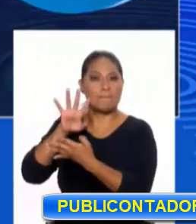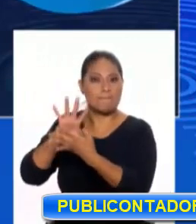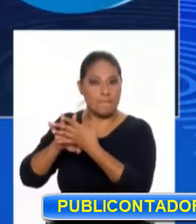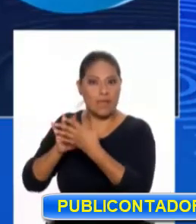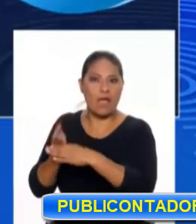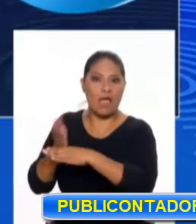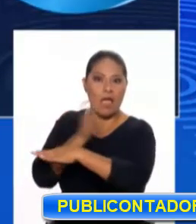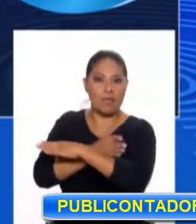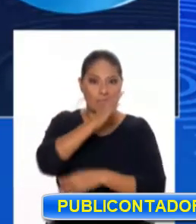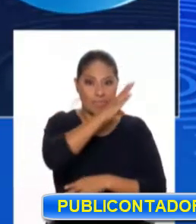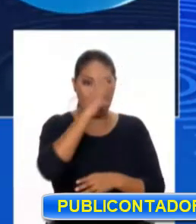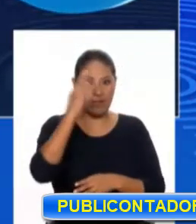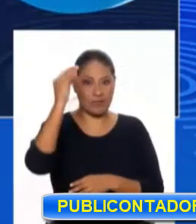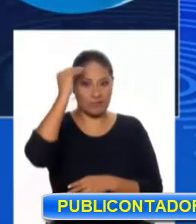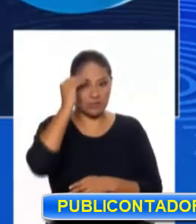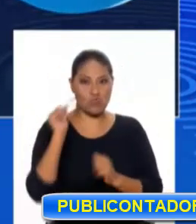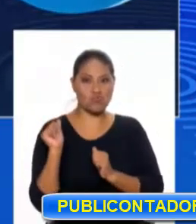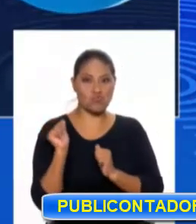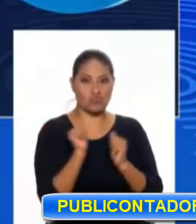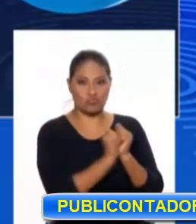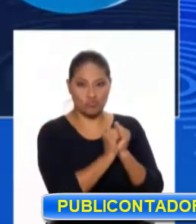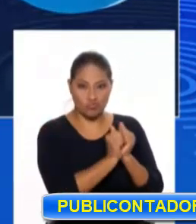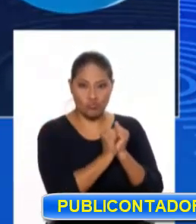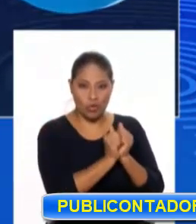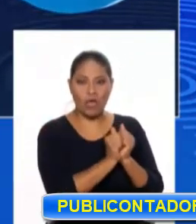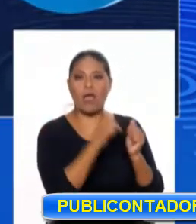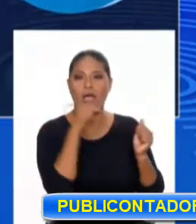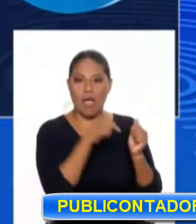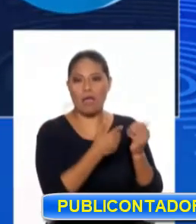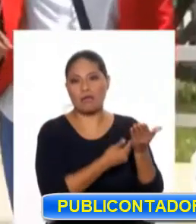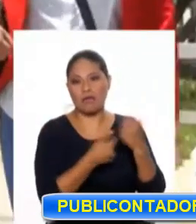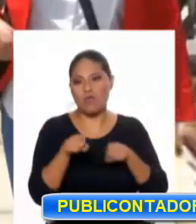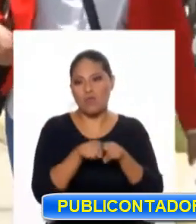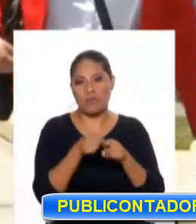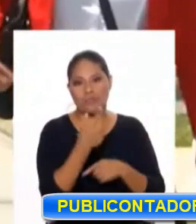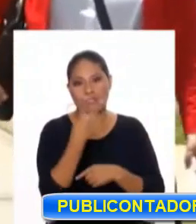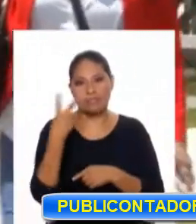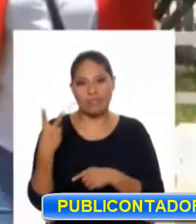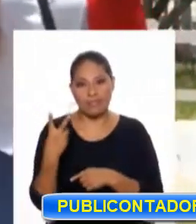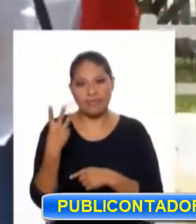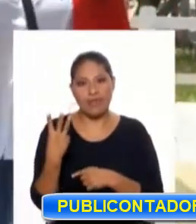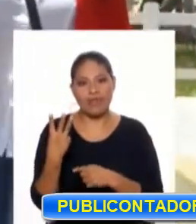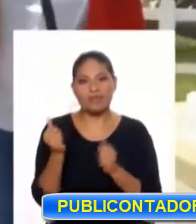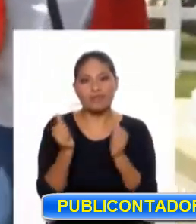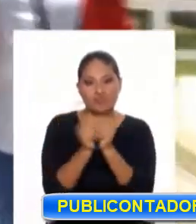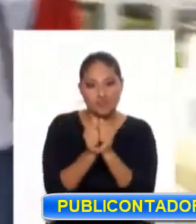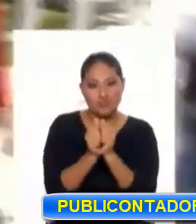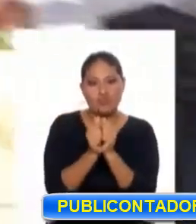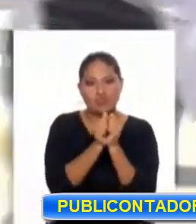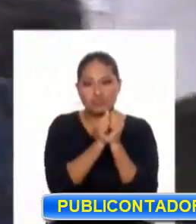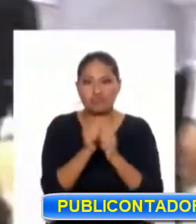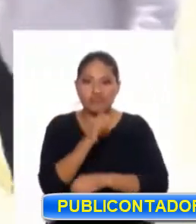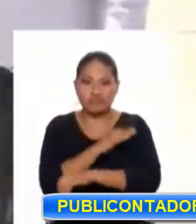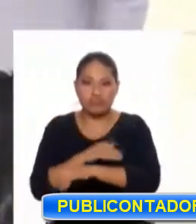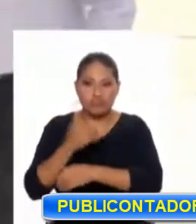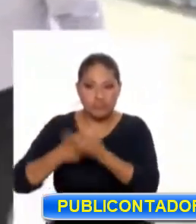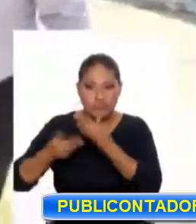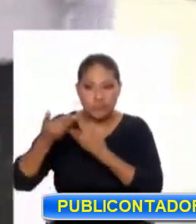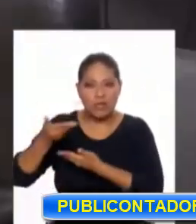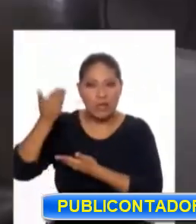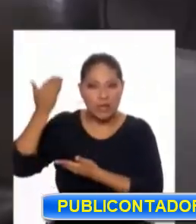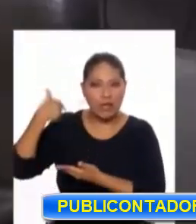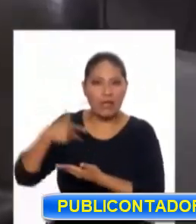del delito de rebelión y alternativamente de conspiración por el intento de golpe de Estado de diciembre pasado.